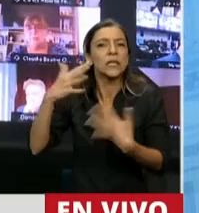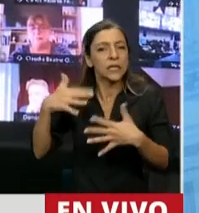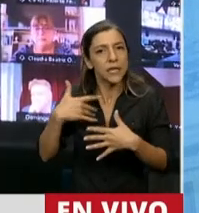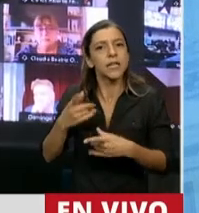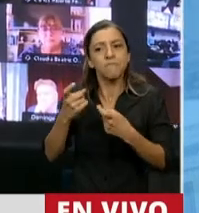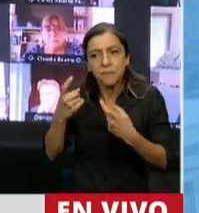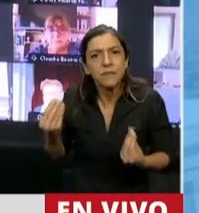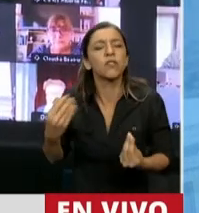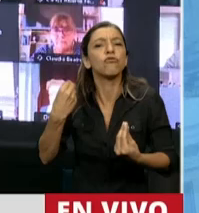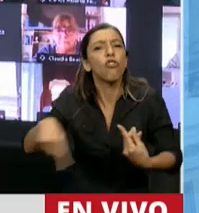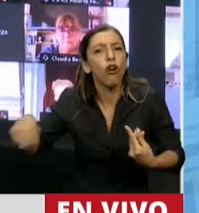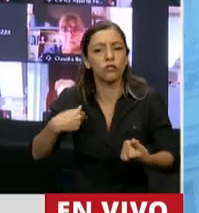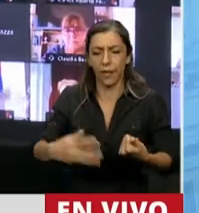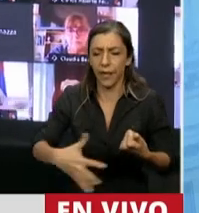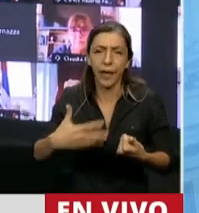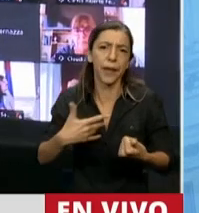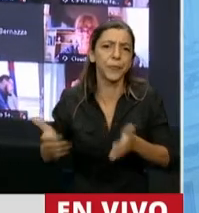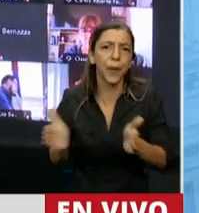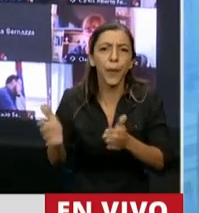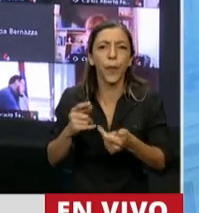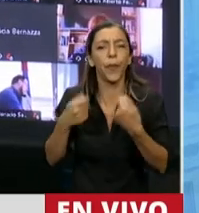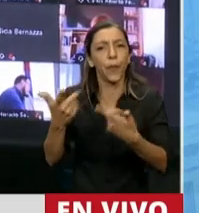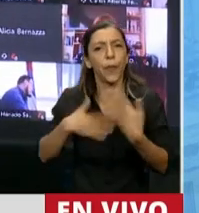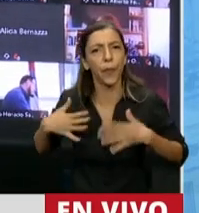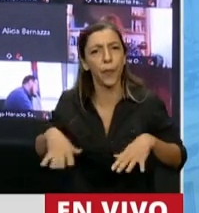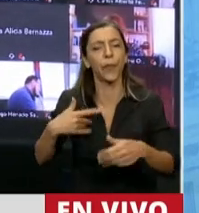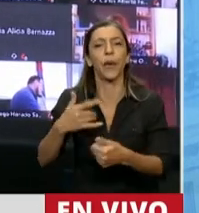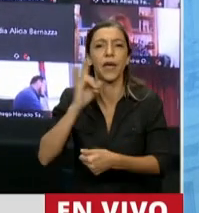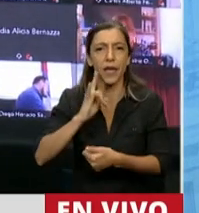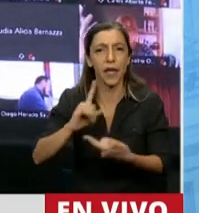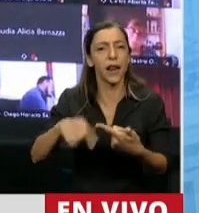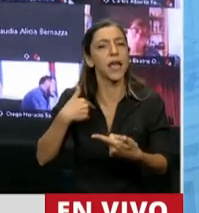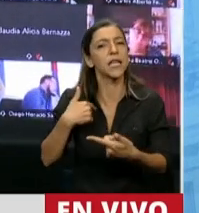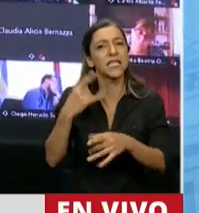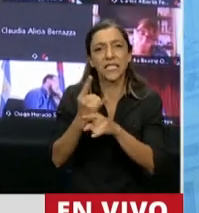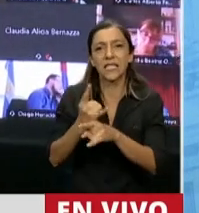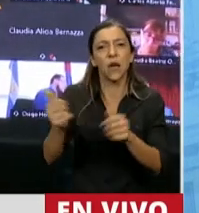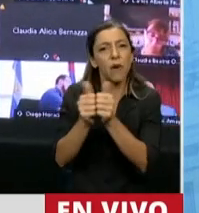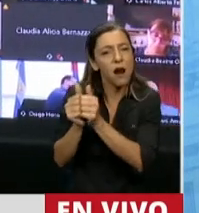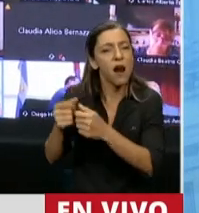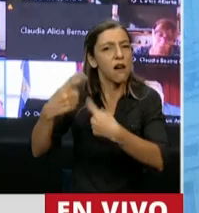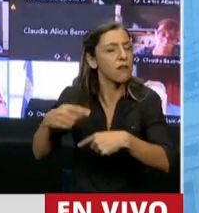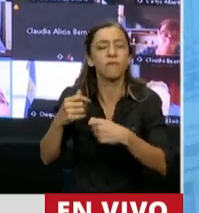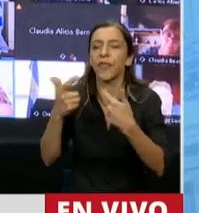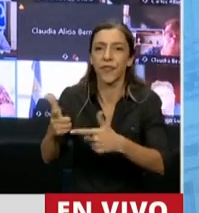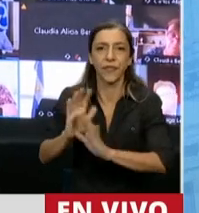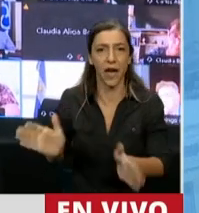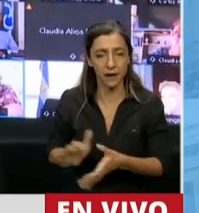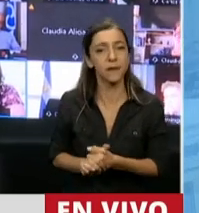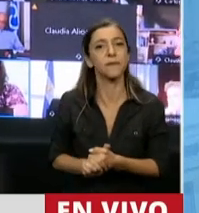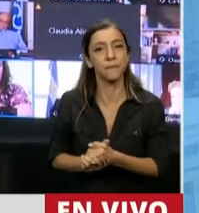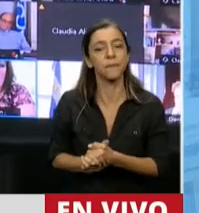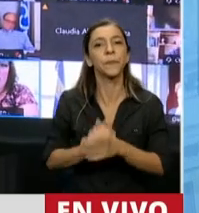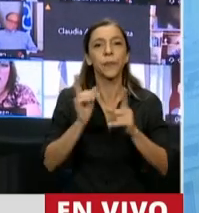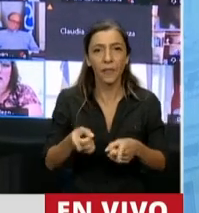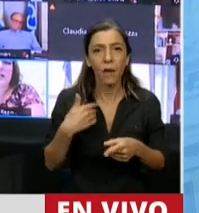ropa de bebé, leche, alimentos, asistencia social, contención. Se asistió a las mujeres a las fuerzas de seguridad,